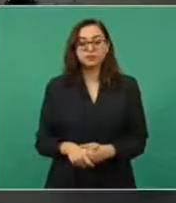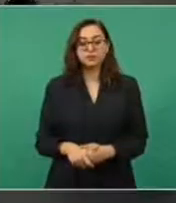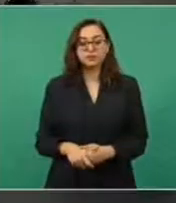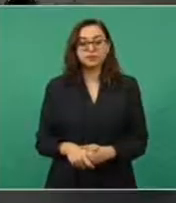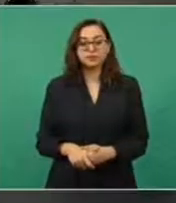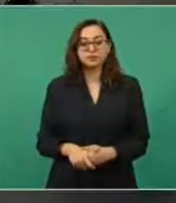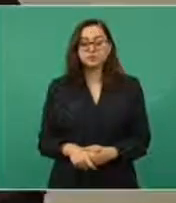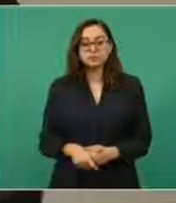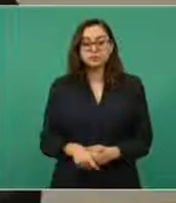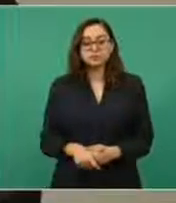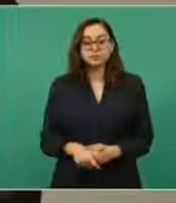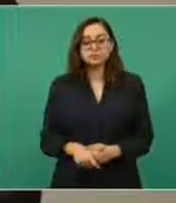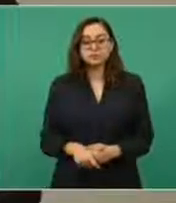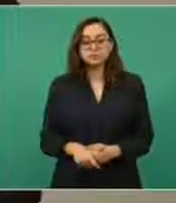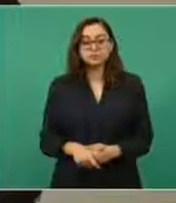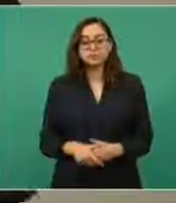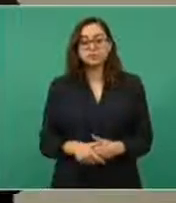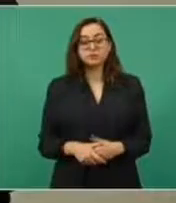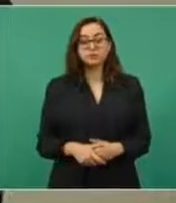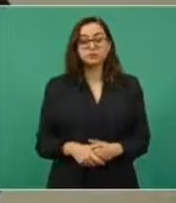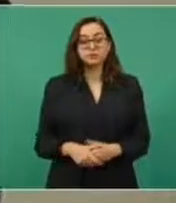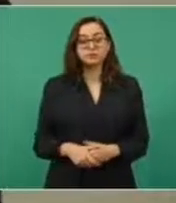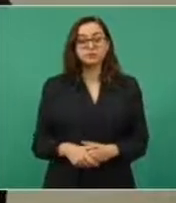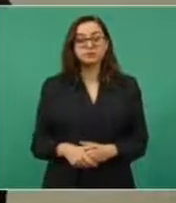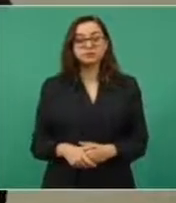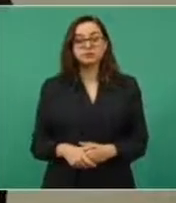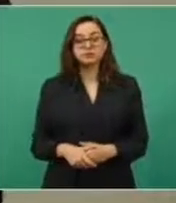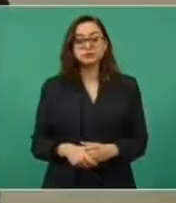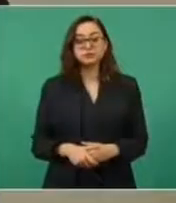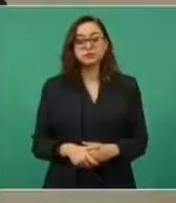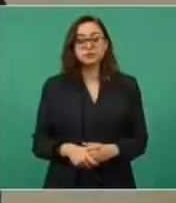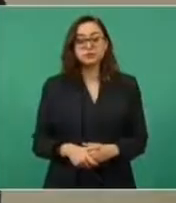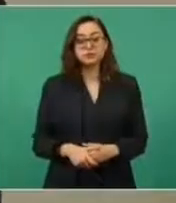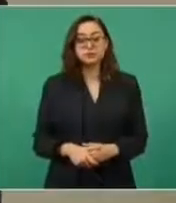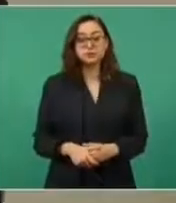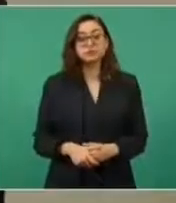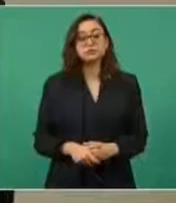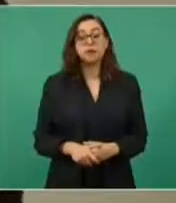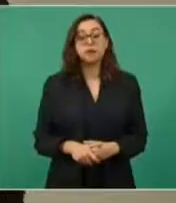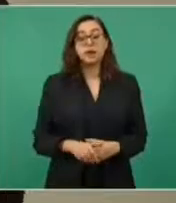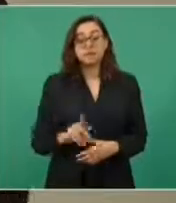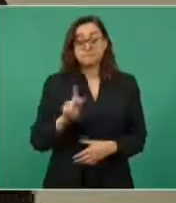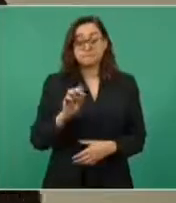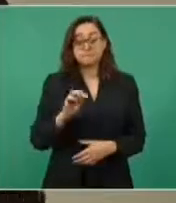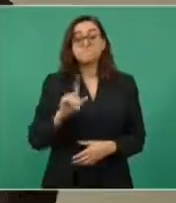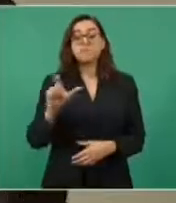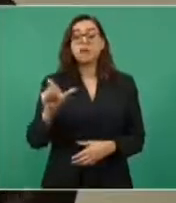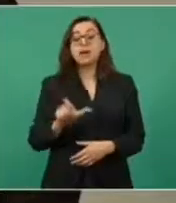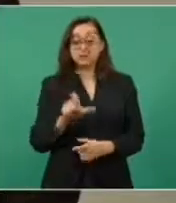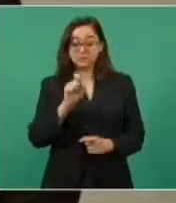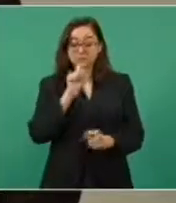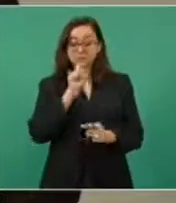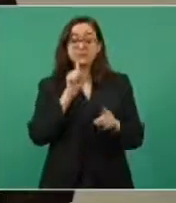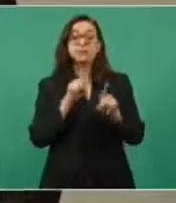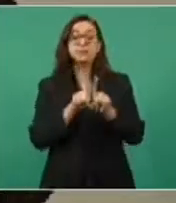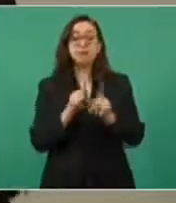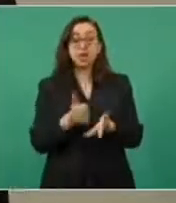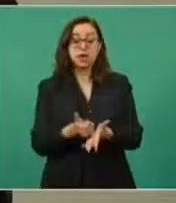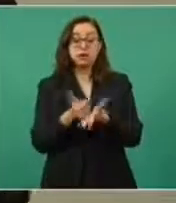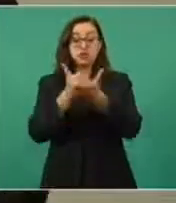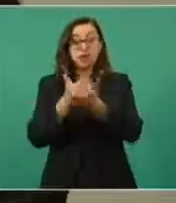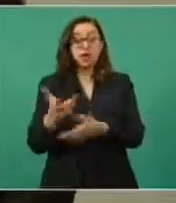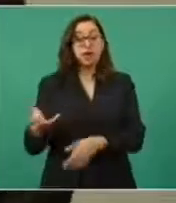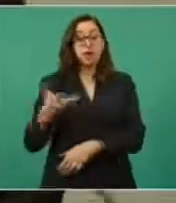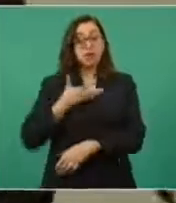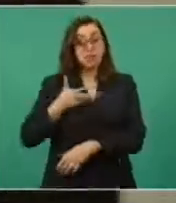Inclusive Pemex es el que más contribuye con sus dólares a que haya reservas en el Banco de México.